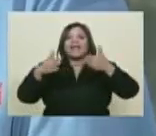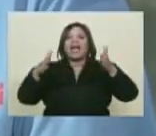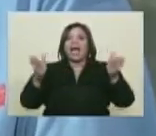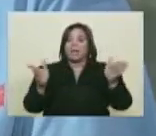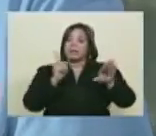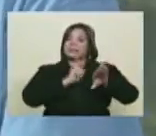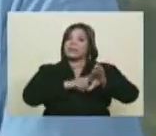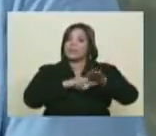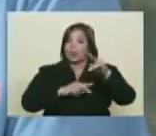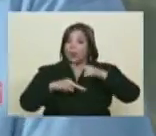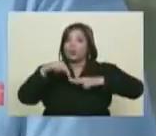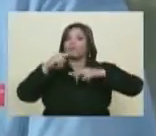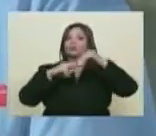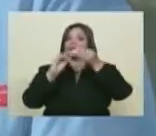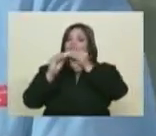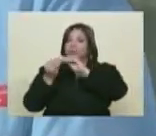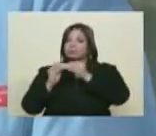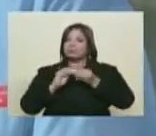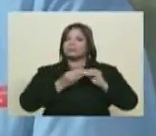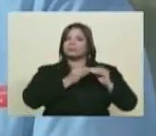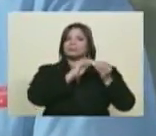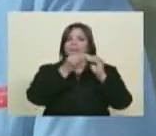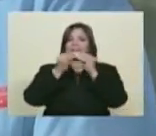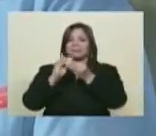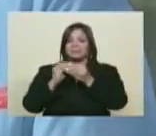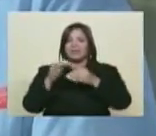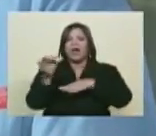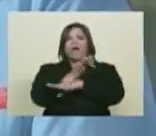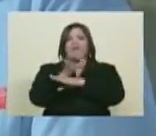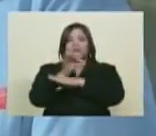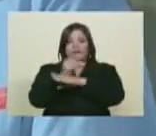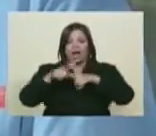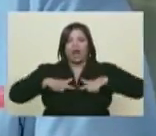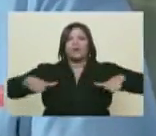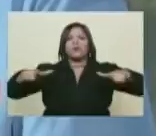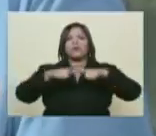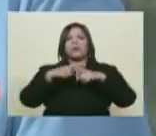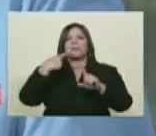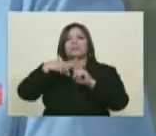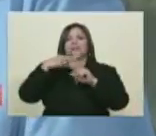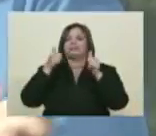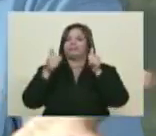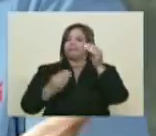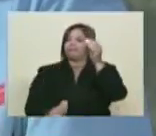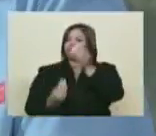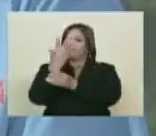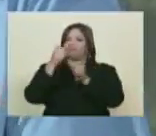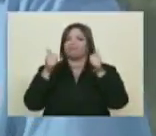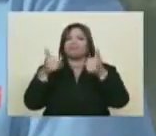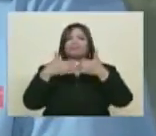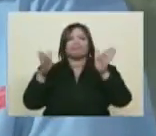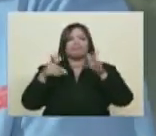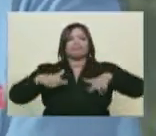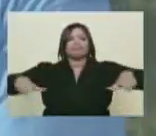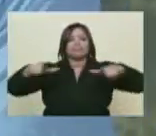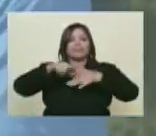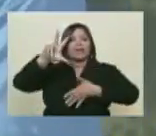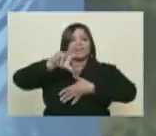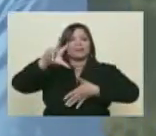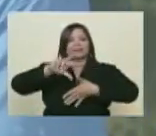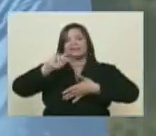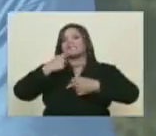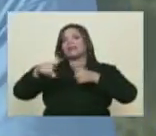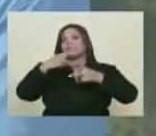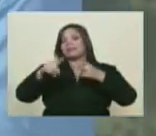tiempo construyendo, lleva tiempo funcionando como un espacio positivo, y queremos relanzarlo ahora en ocasión del Centenario, y en las